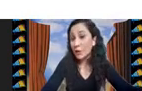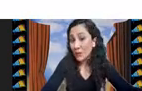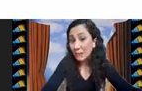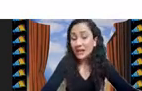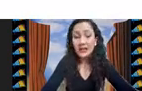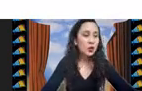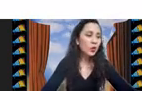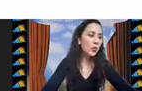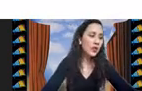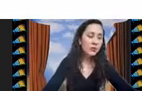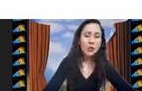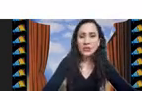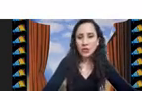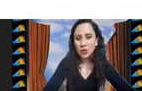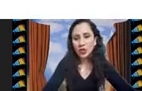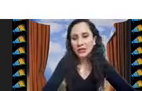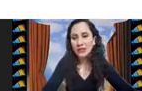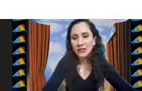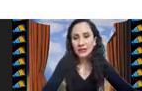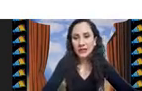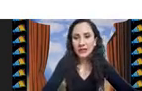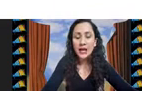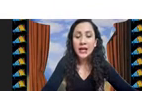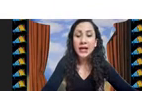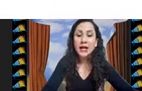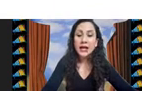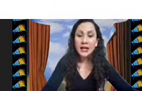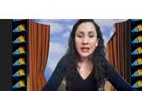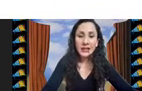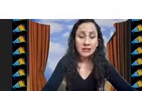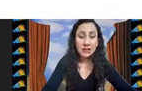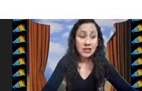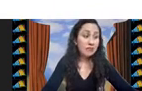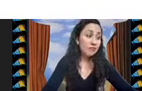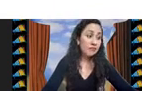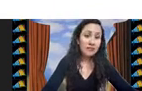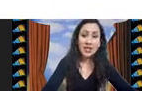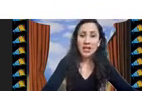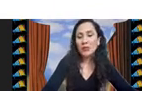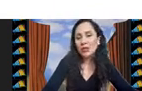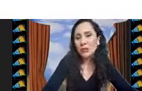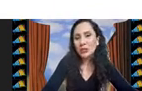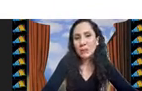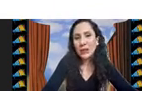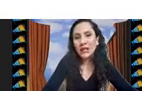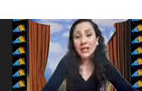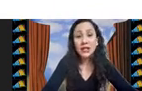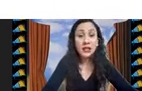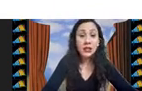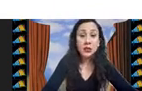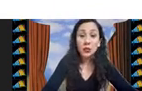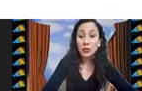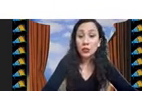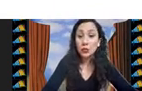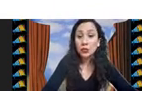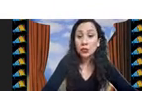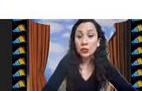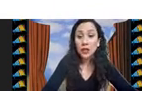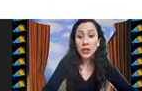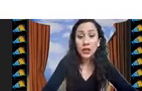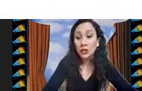abierta a formar parte del grupo de divulgación si les interesara este tenemos también una página de